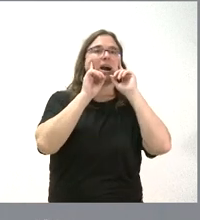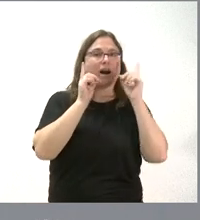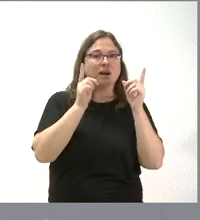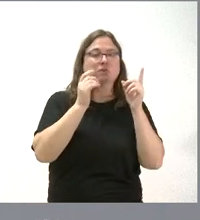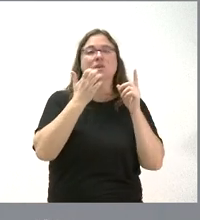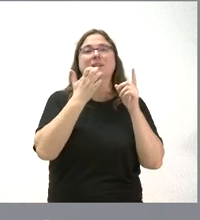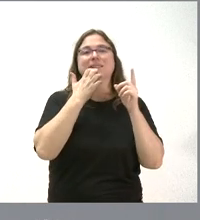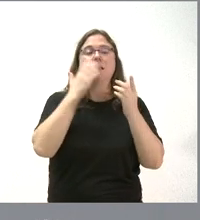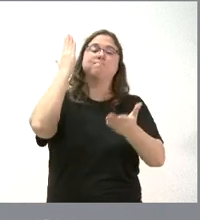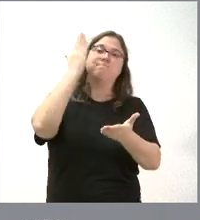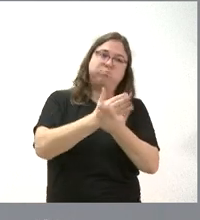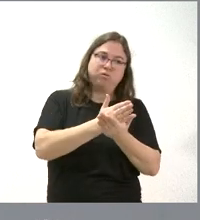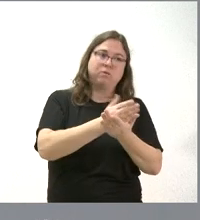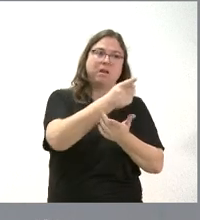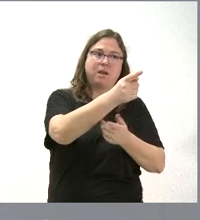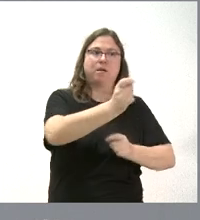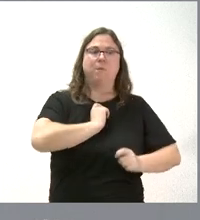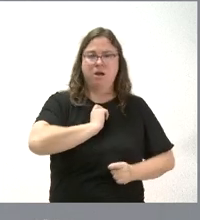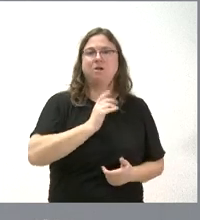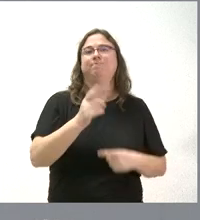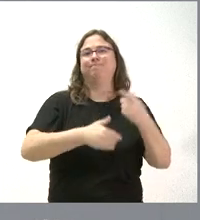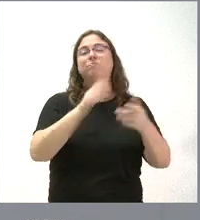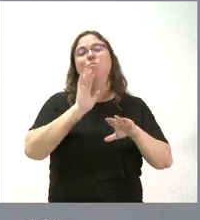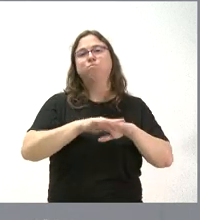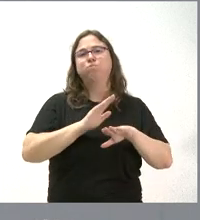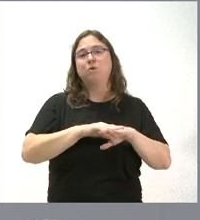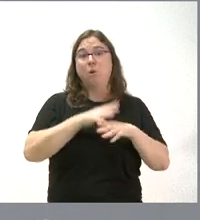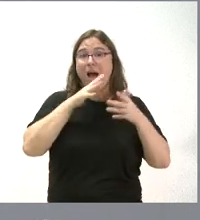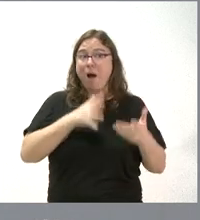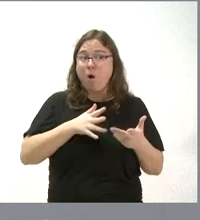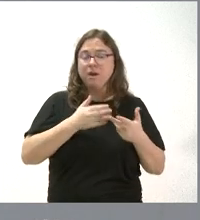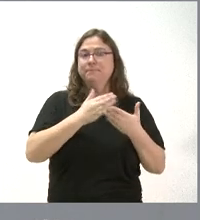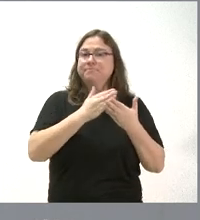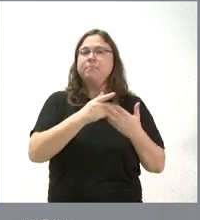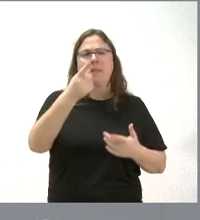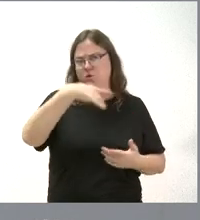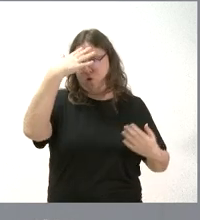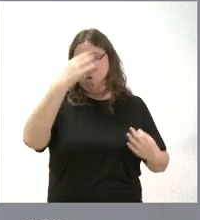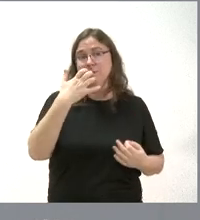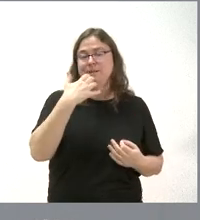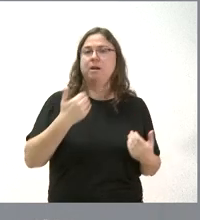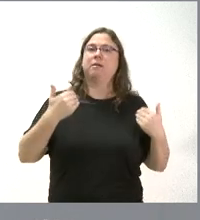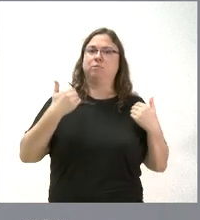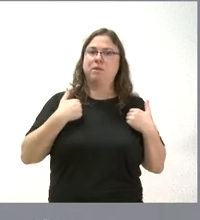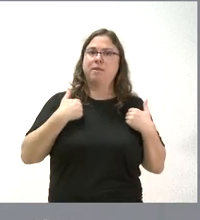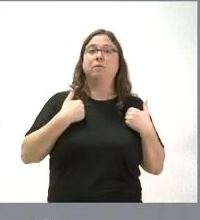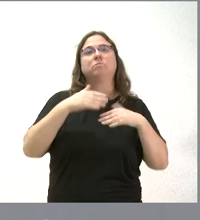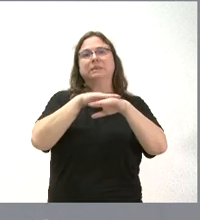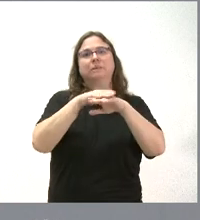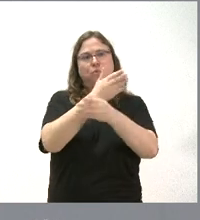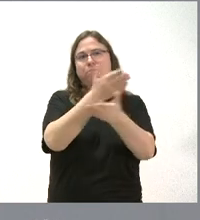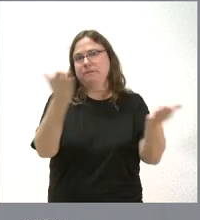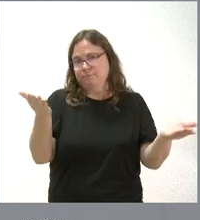de la penalización que tenga que soportar la empresa. En eso es lo que se está ahora. Nosotros lógicamente en medida que nos puede corresponder pues tenemos que pedir disculpas